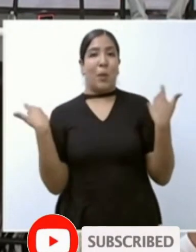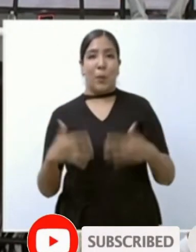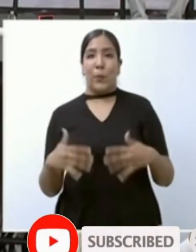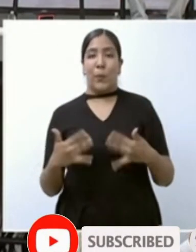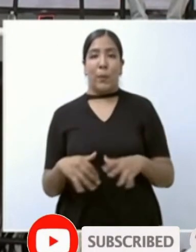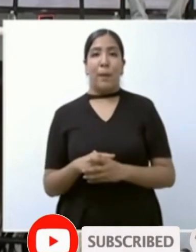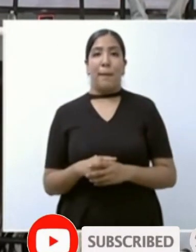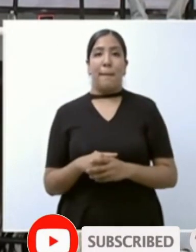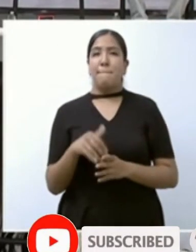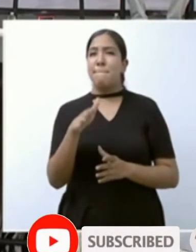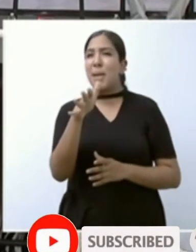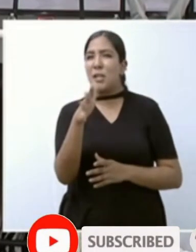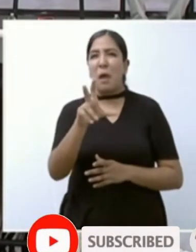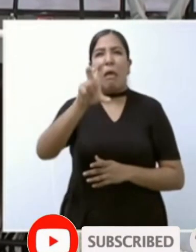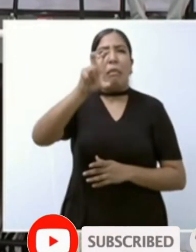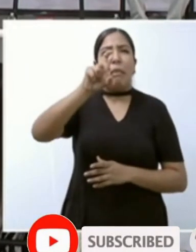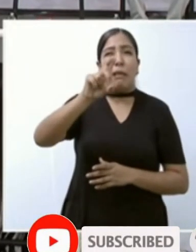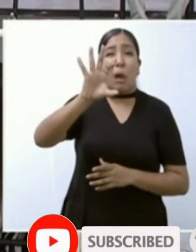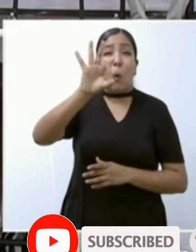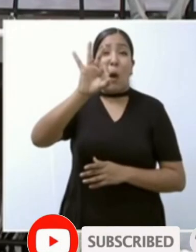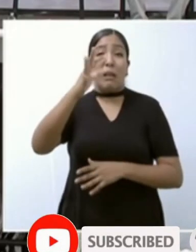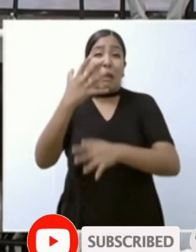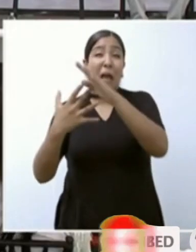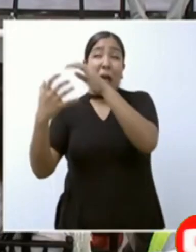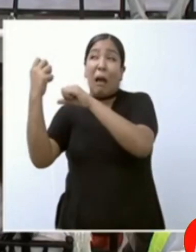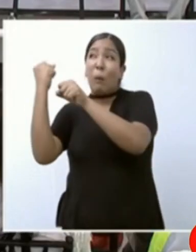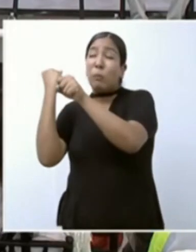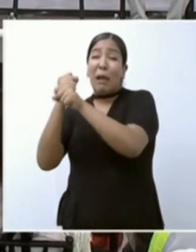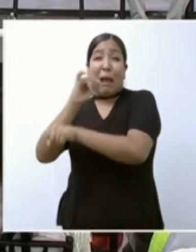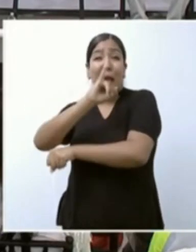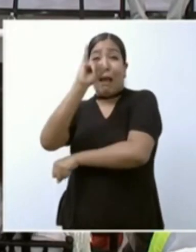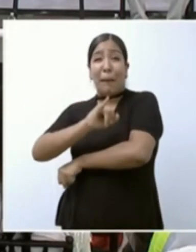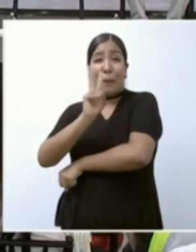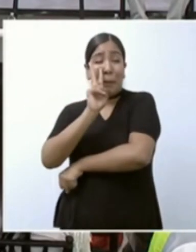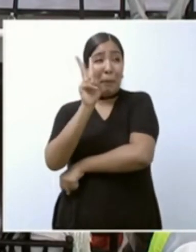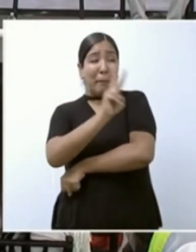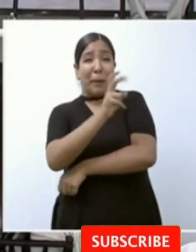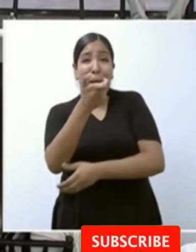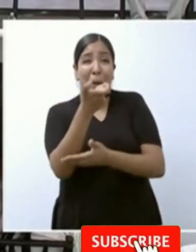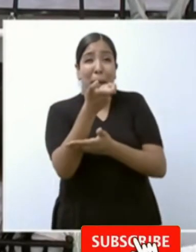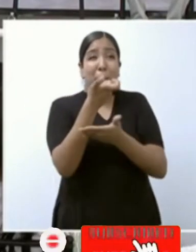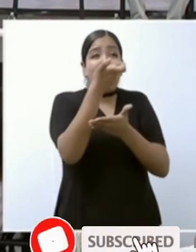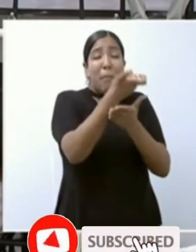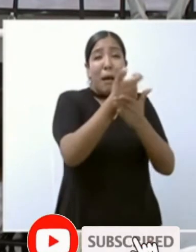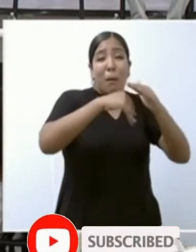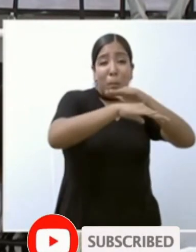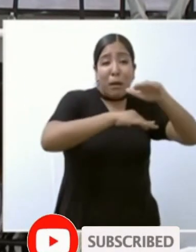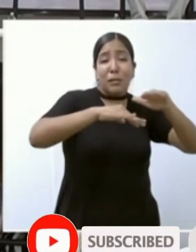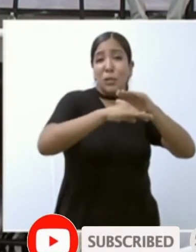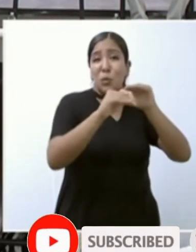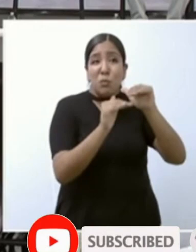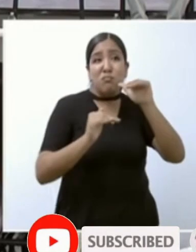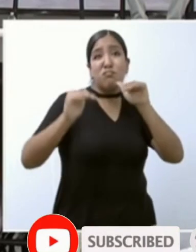o cuatro décadas atrás bueno estos jóvenes